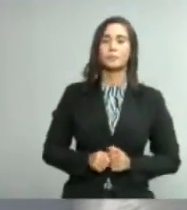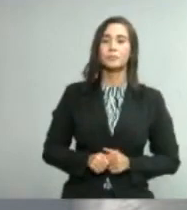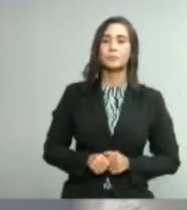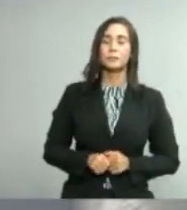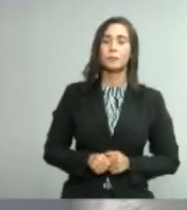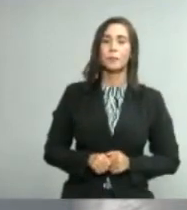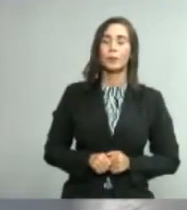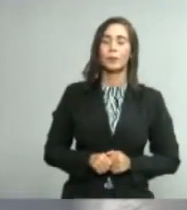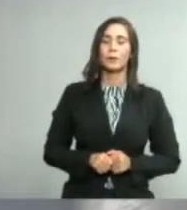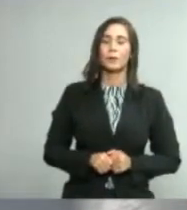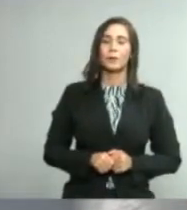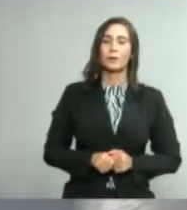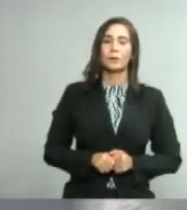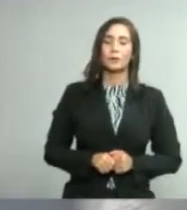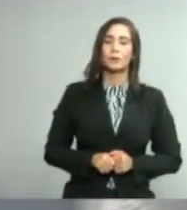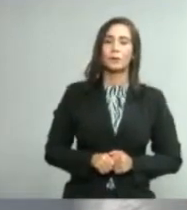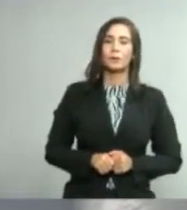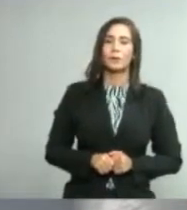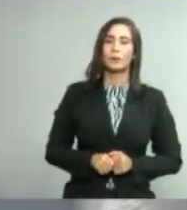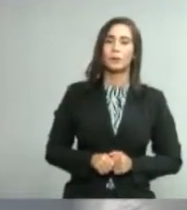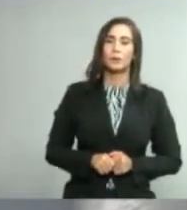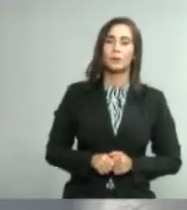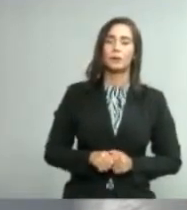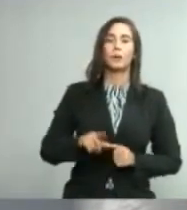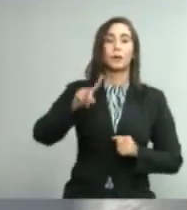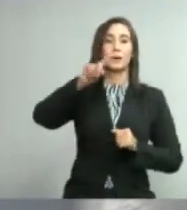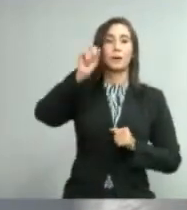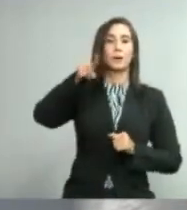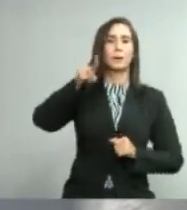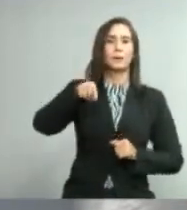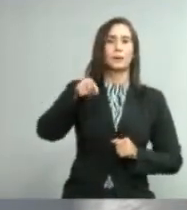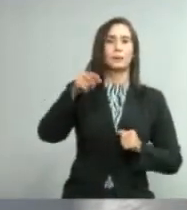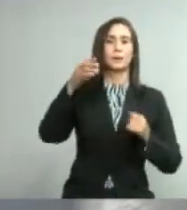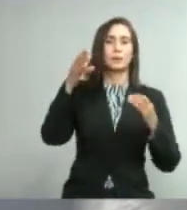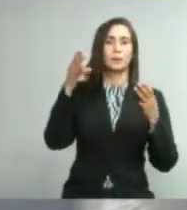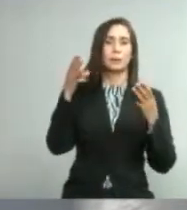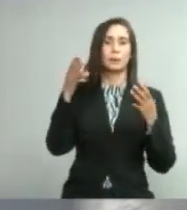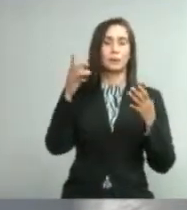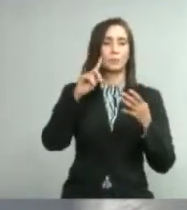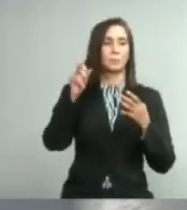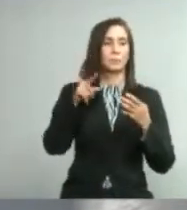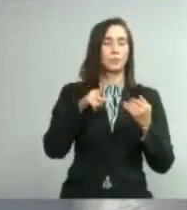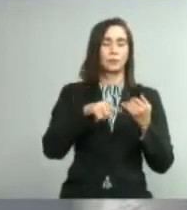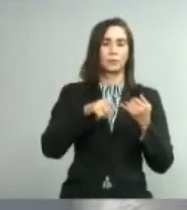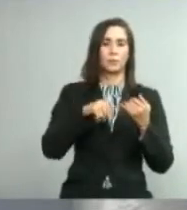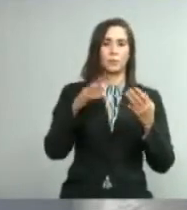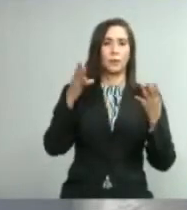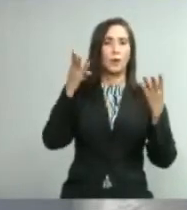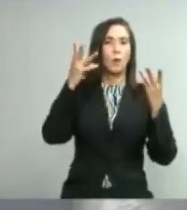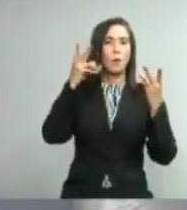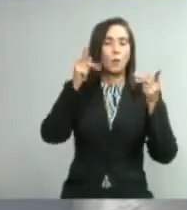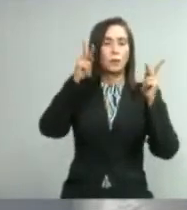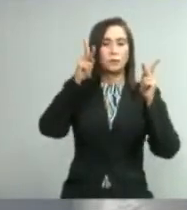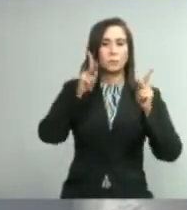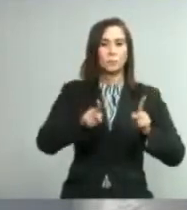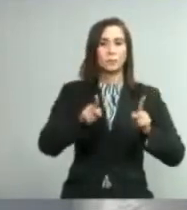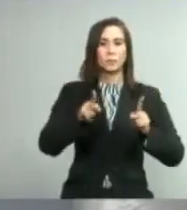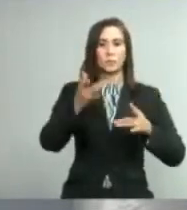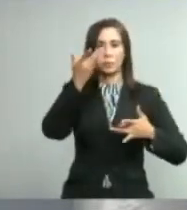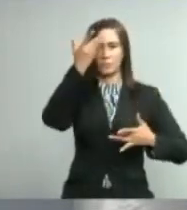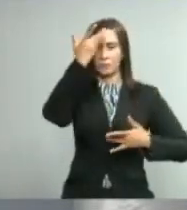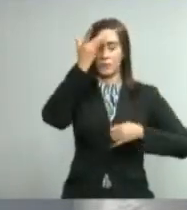antes de retirarnos necesitamos la información de cuántas personas están en aislamiento hospitalario